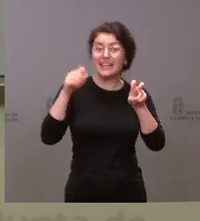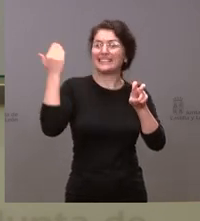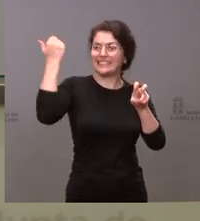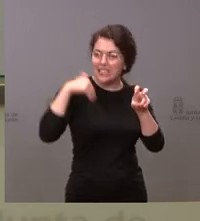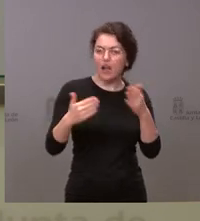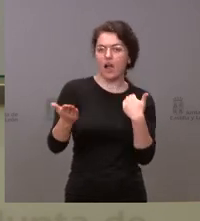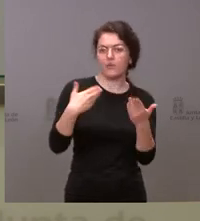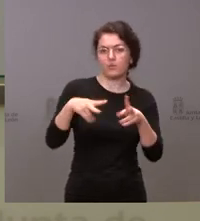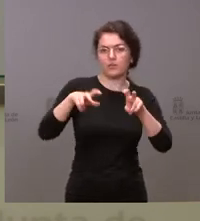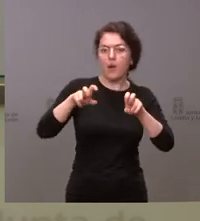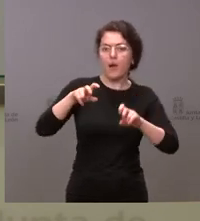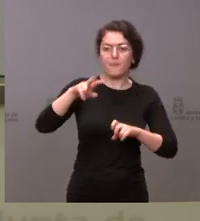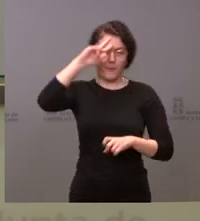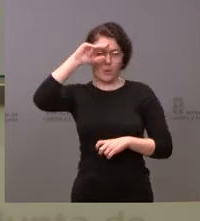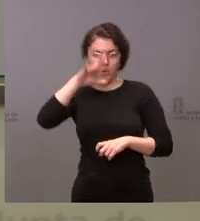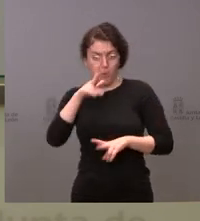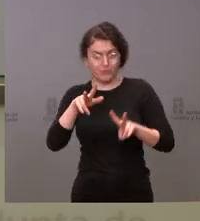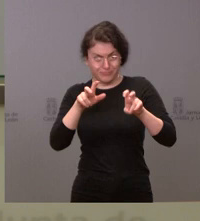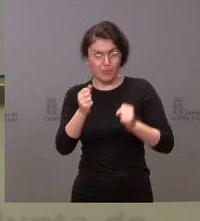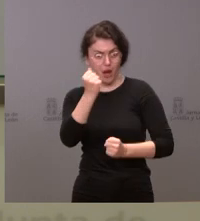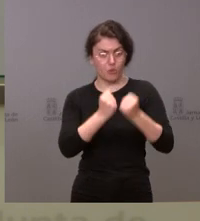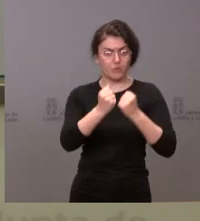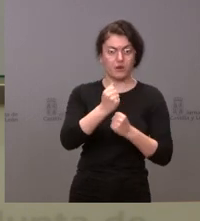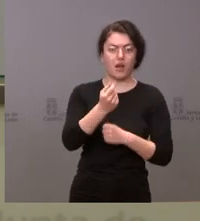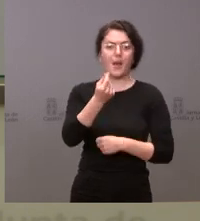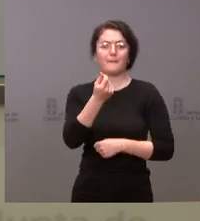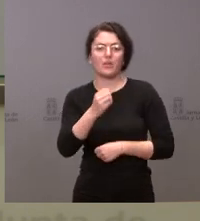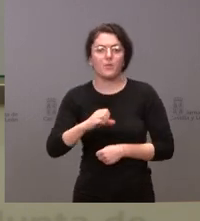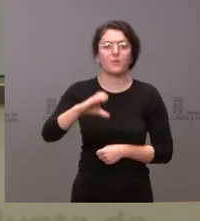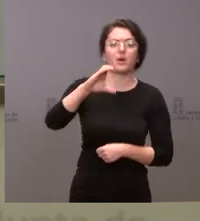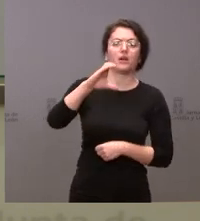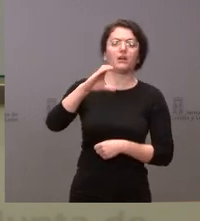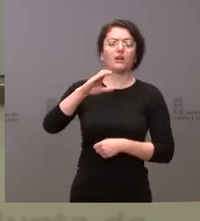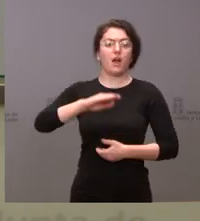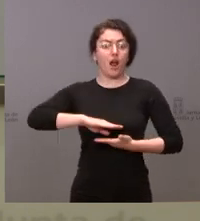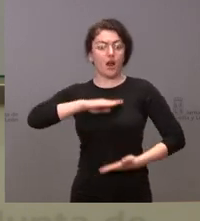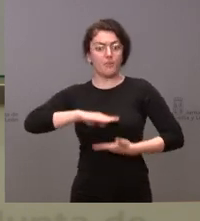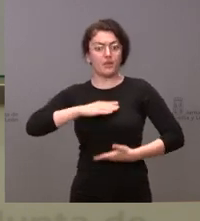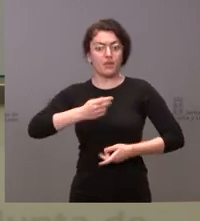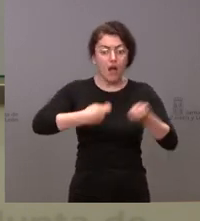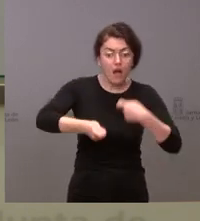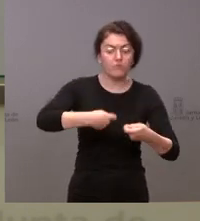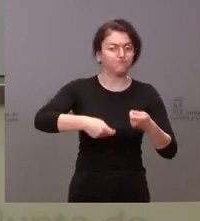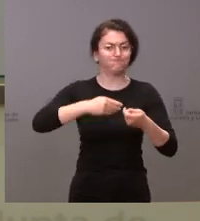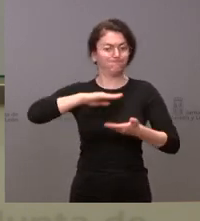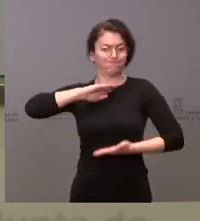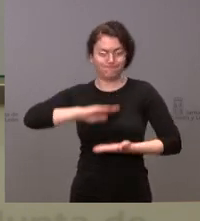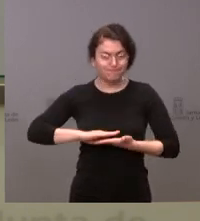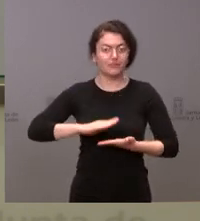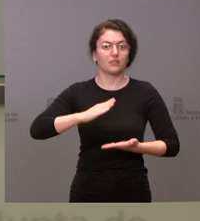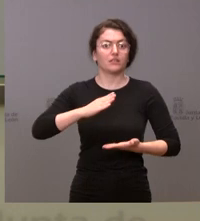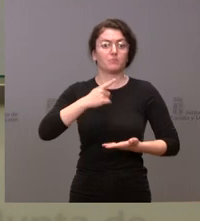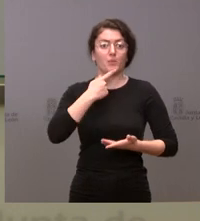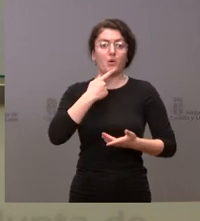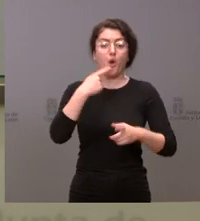preocupación en relación con este asunto. La inflación, la pérdida de poder adquisitivo, la dificultad de acceso a materias